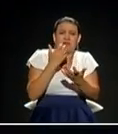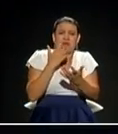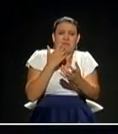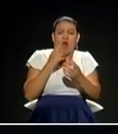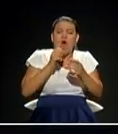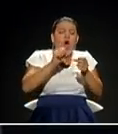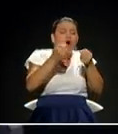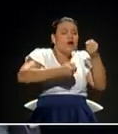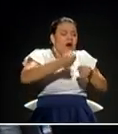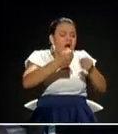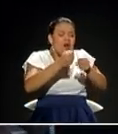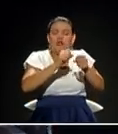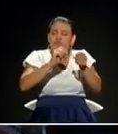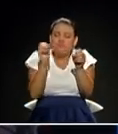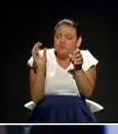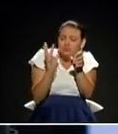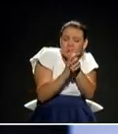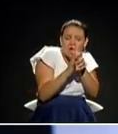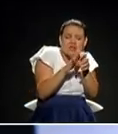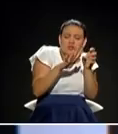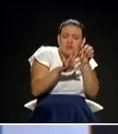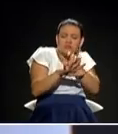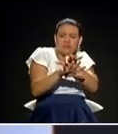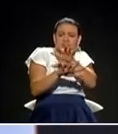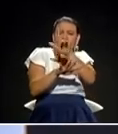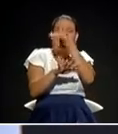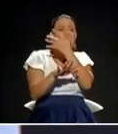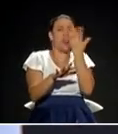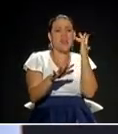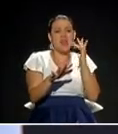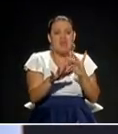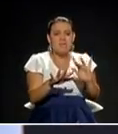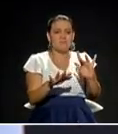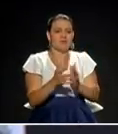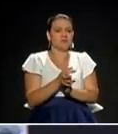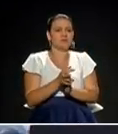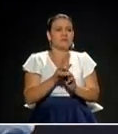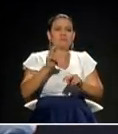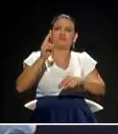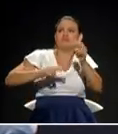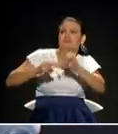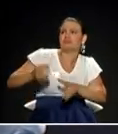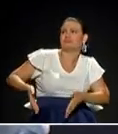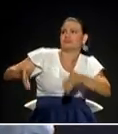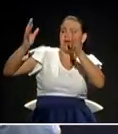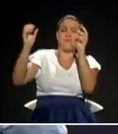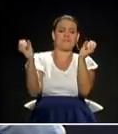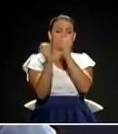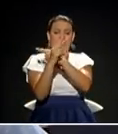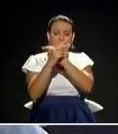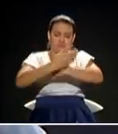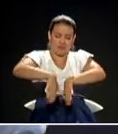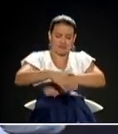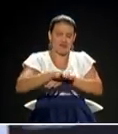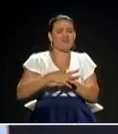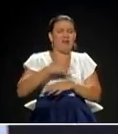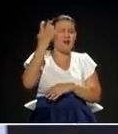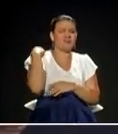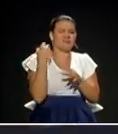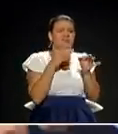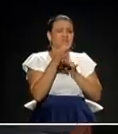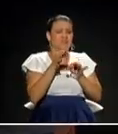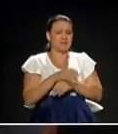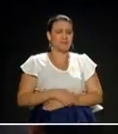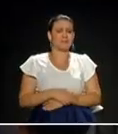el aumento de los biocombustibles en la ciudad, la construcción de los grandes proyectos de ciudad que he mencionado ya. Muy bien. Perfecto.